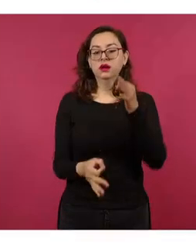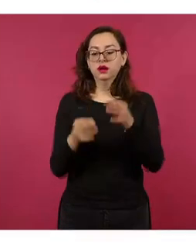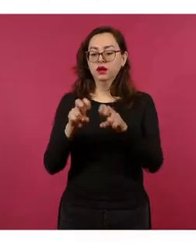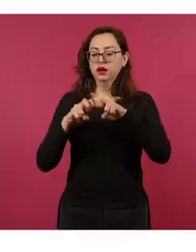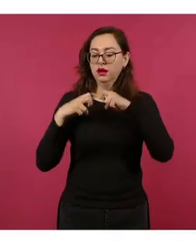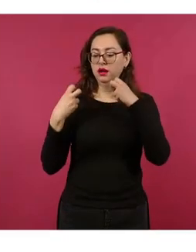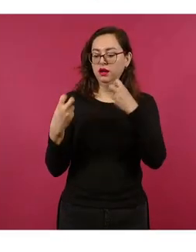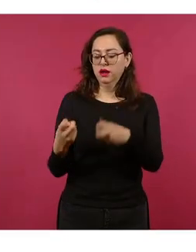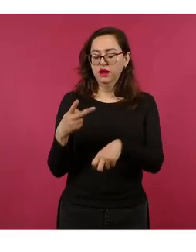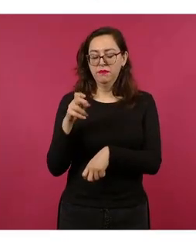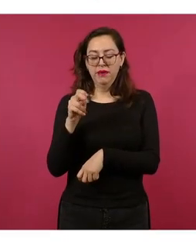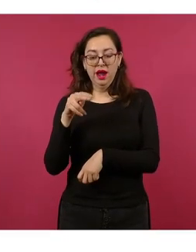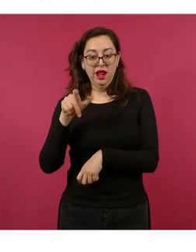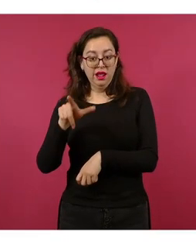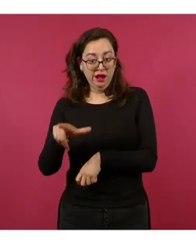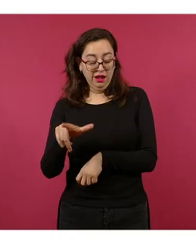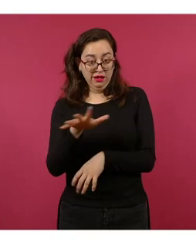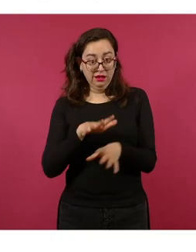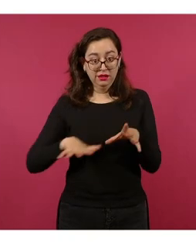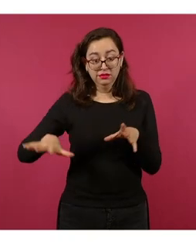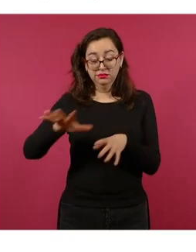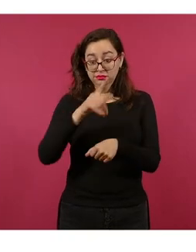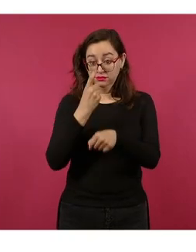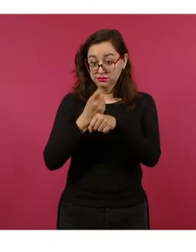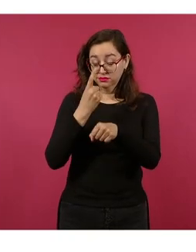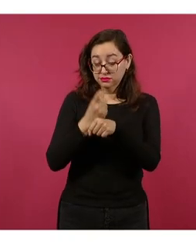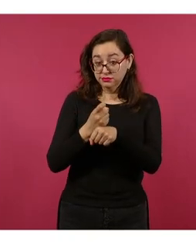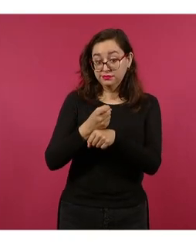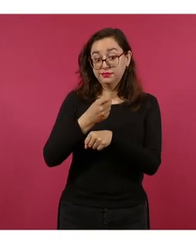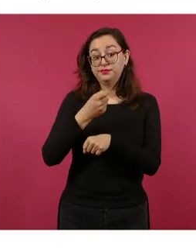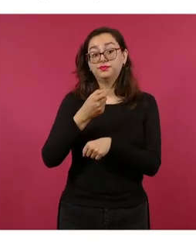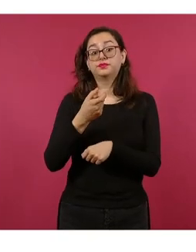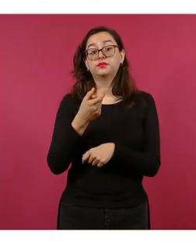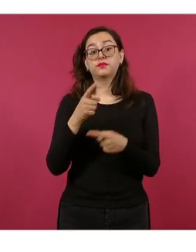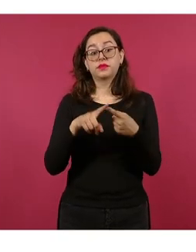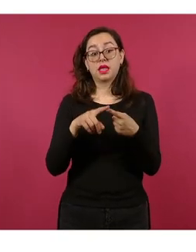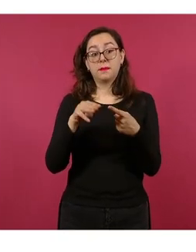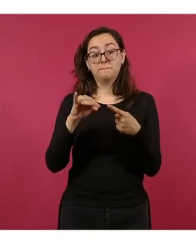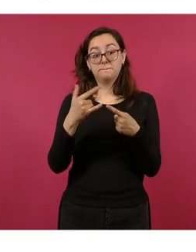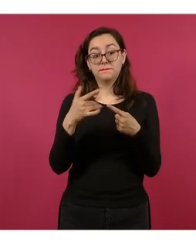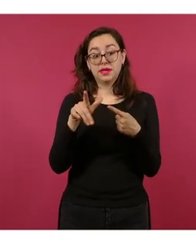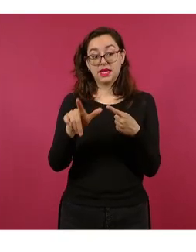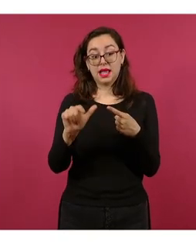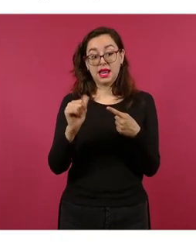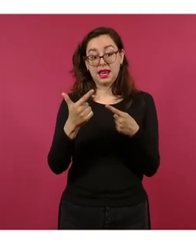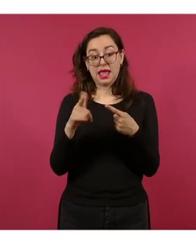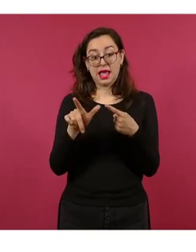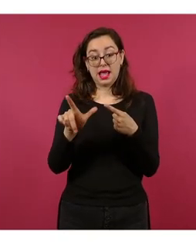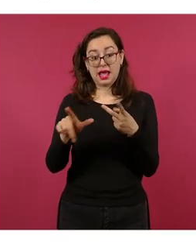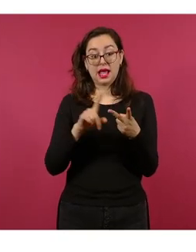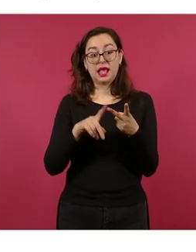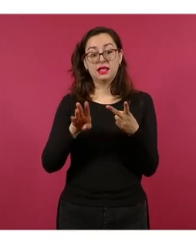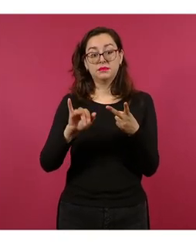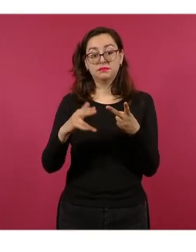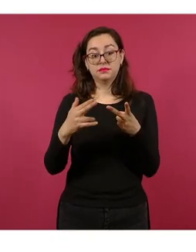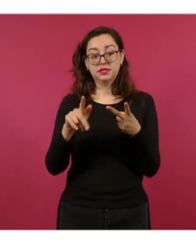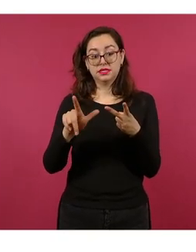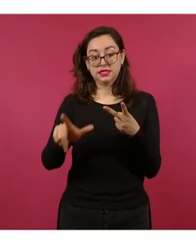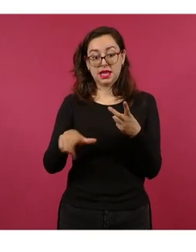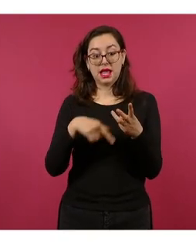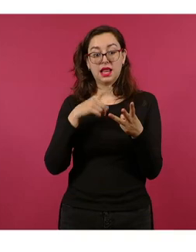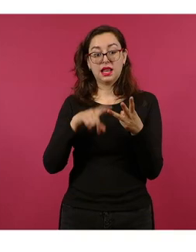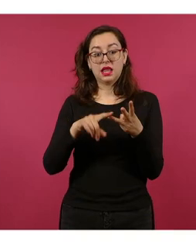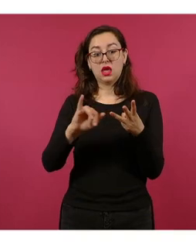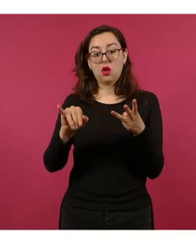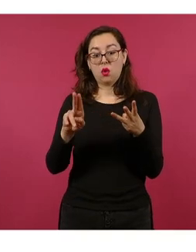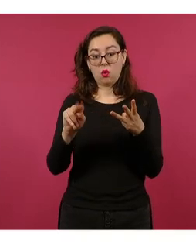Penal del Primer Circuito, Miguel Ángel José Manuel Torres Ángel, Michel Franco González y